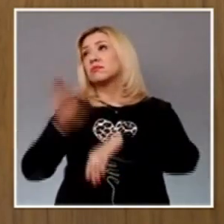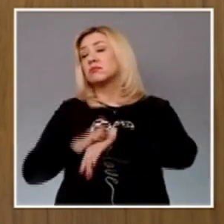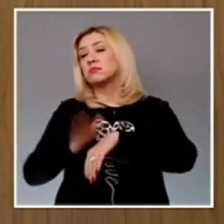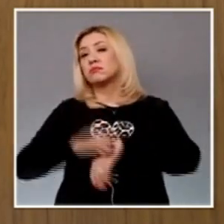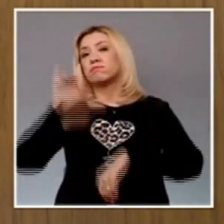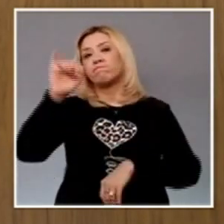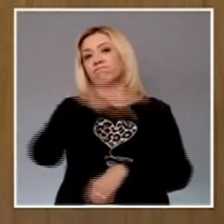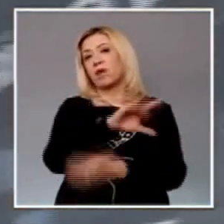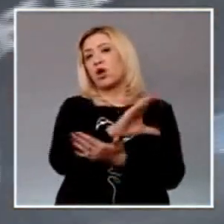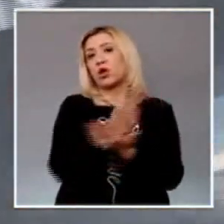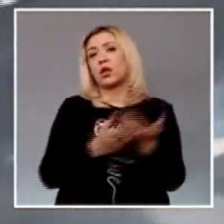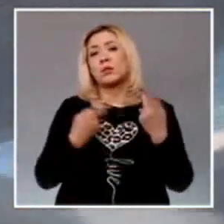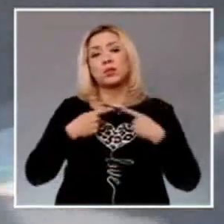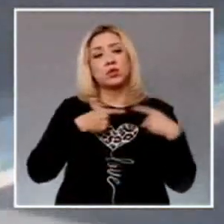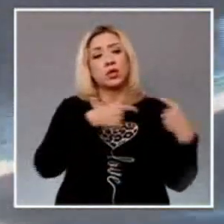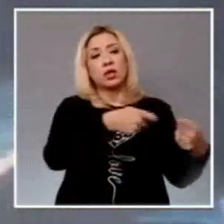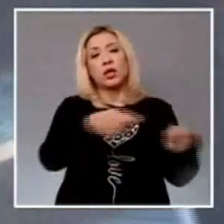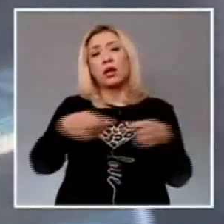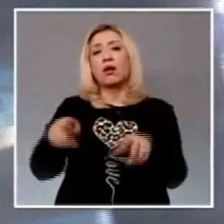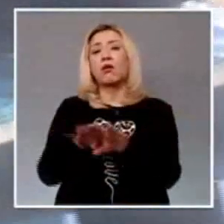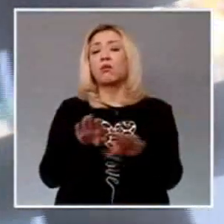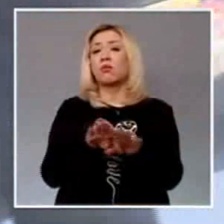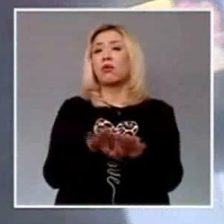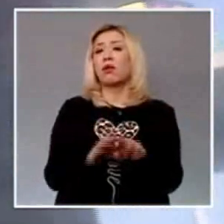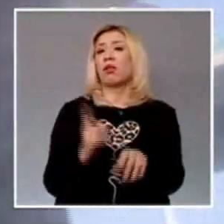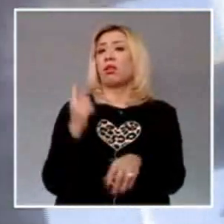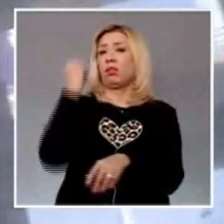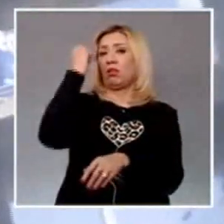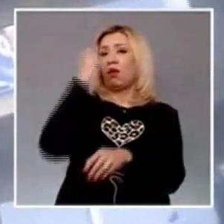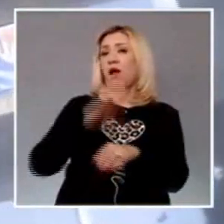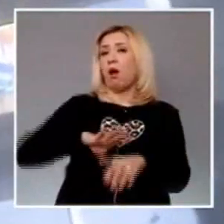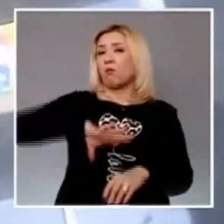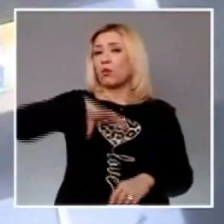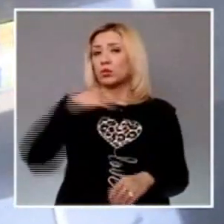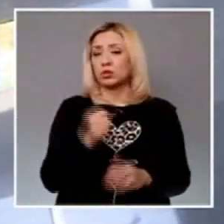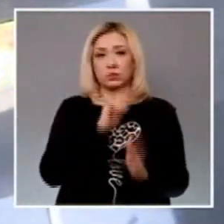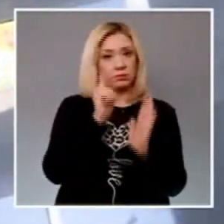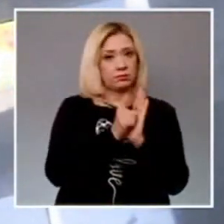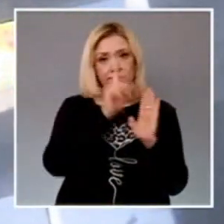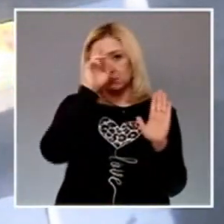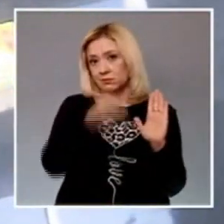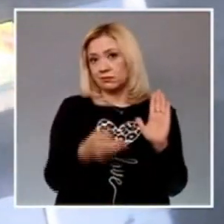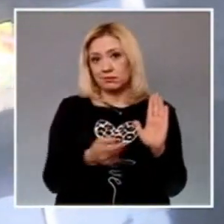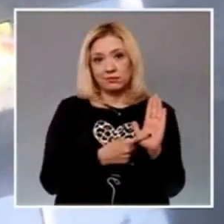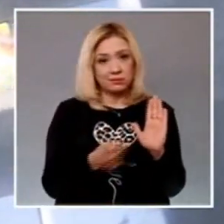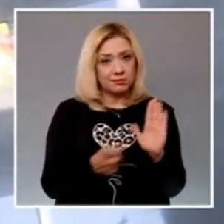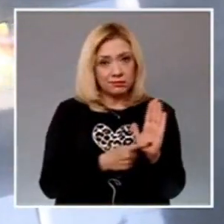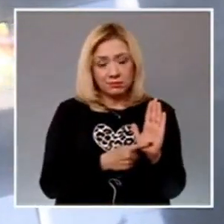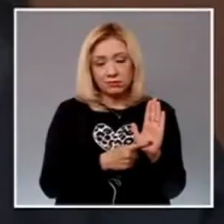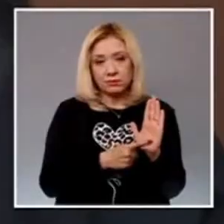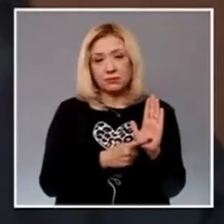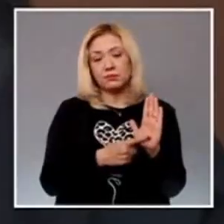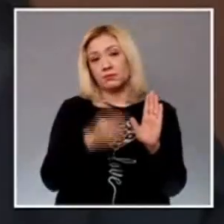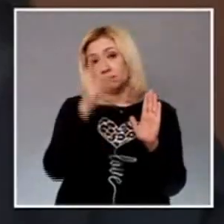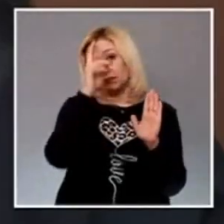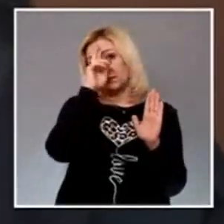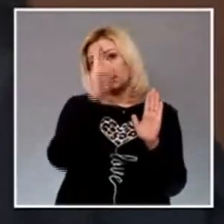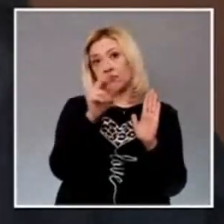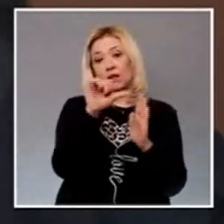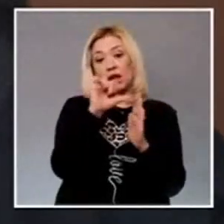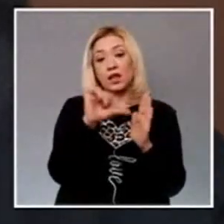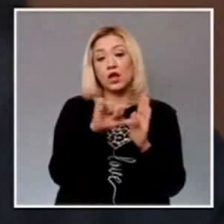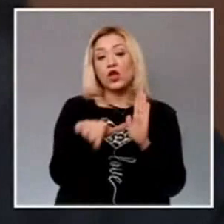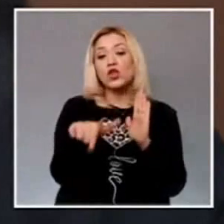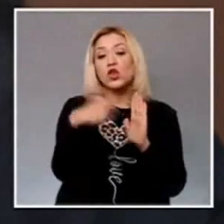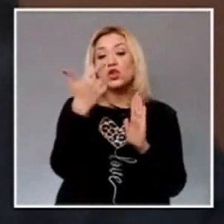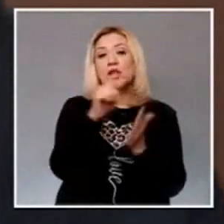prohibida por la ley, ya que la contratista asumió facultades de la contratante, lo que está prohibido por el artículo 12 de la Ley Federal del